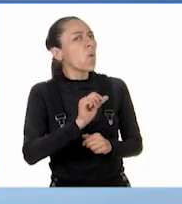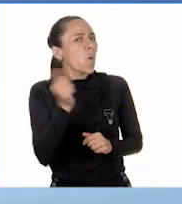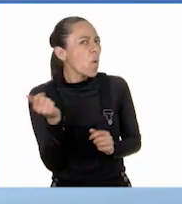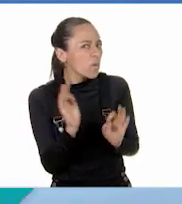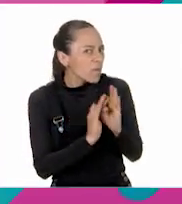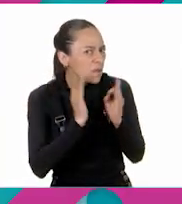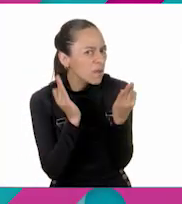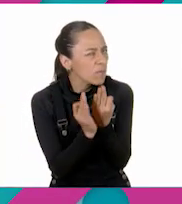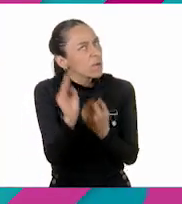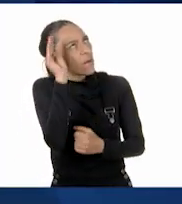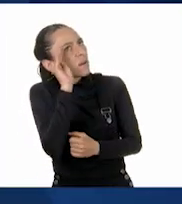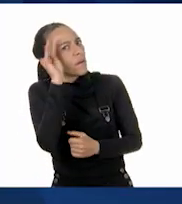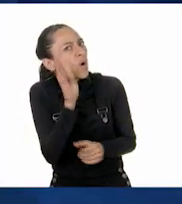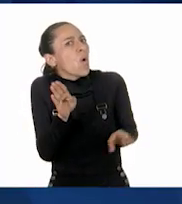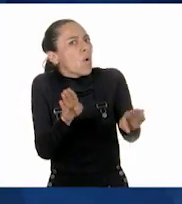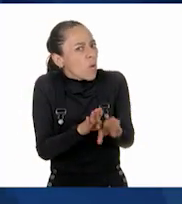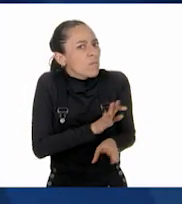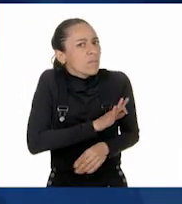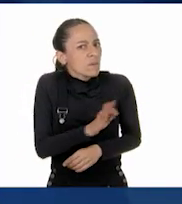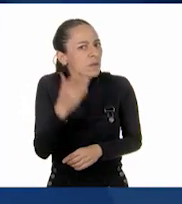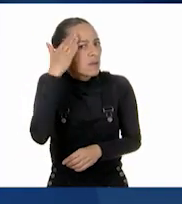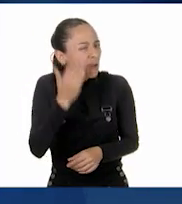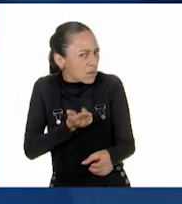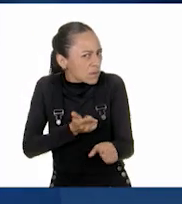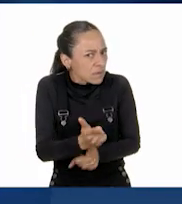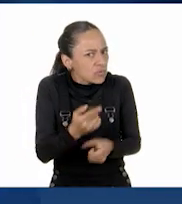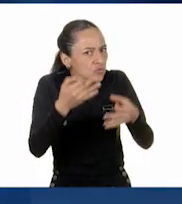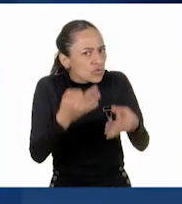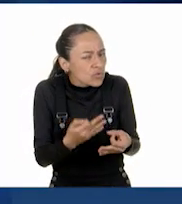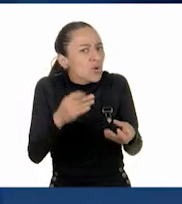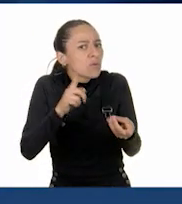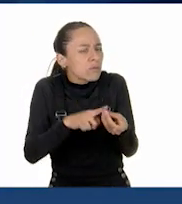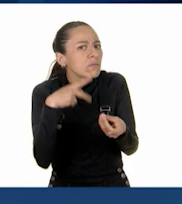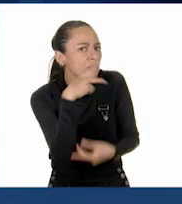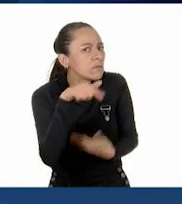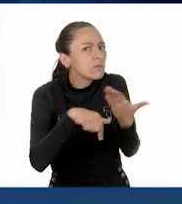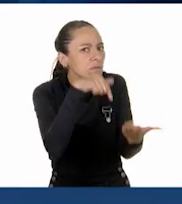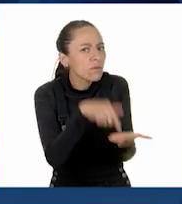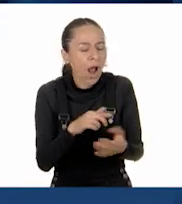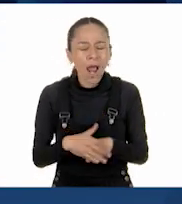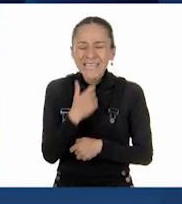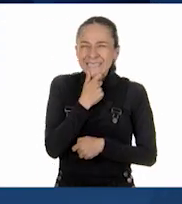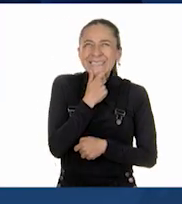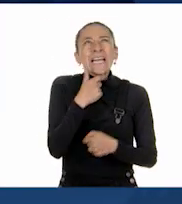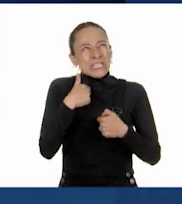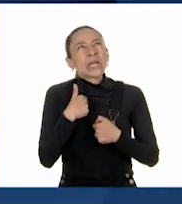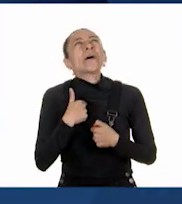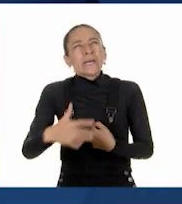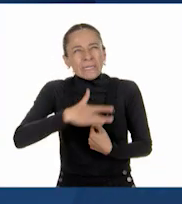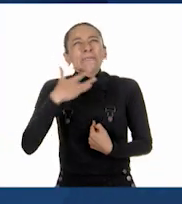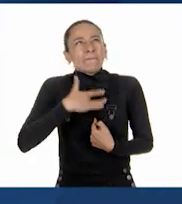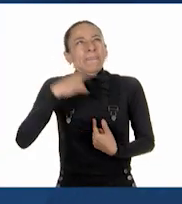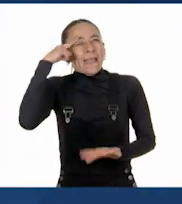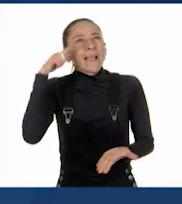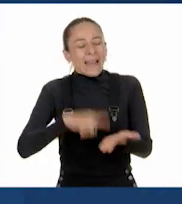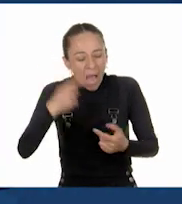Yo opino que es hora de que María piense otra vez, porque mi cerebro ya se agotó.